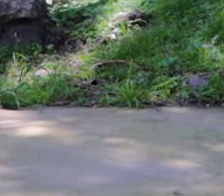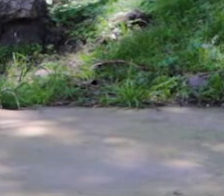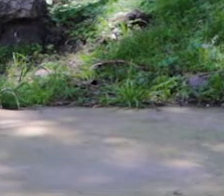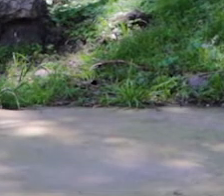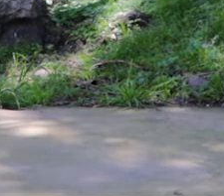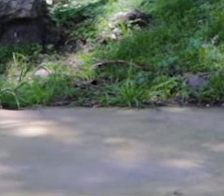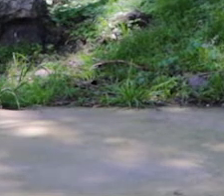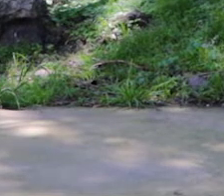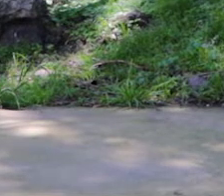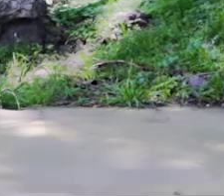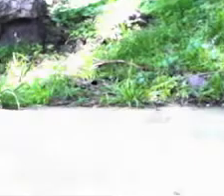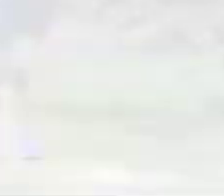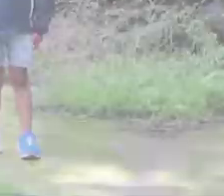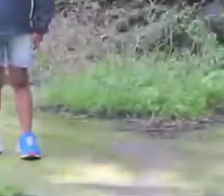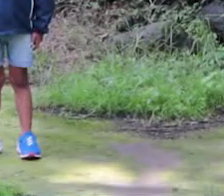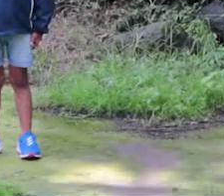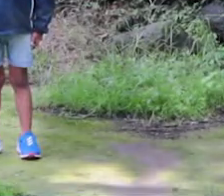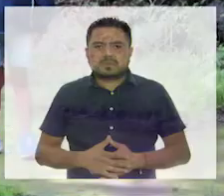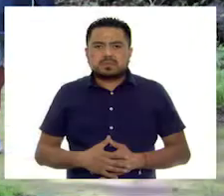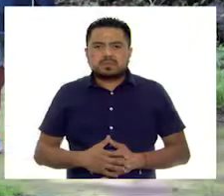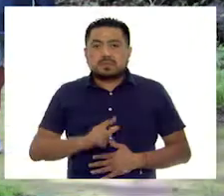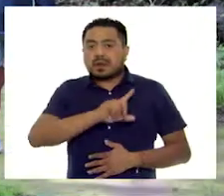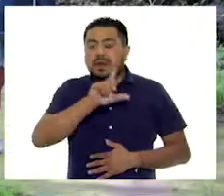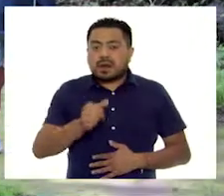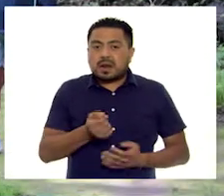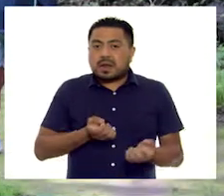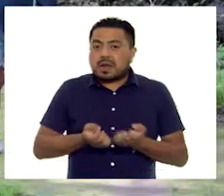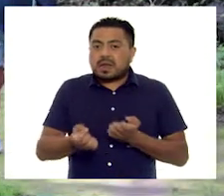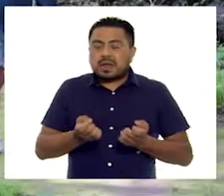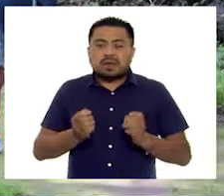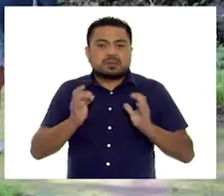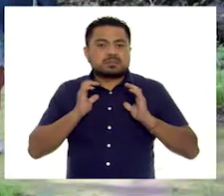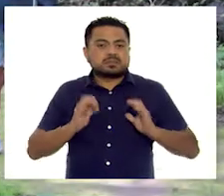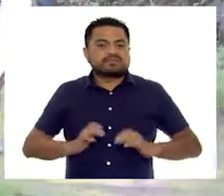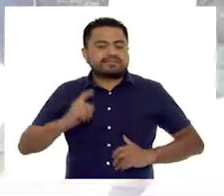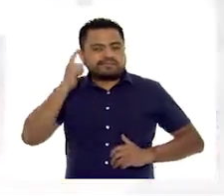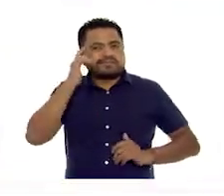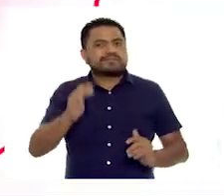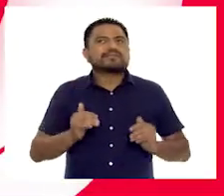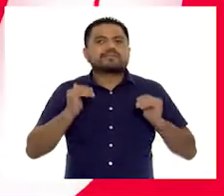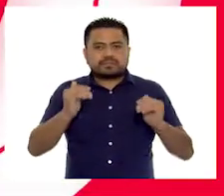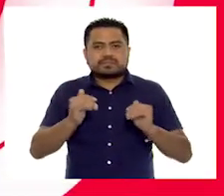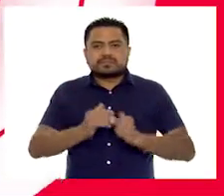Bien, descansamos, Jair. Y después de cada pausa, activa tu mente.